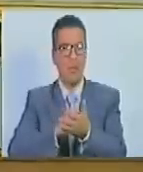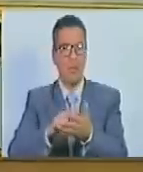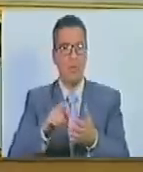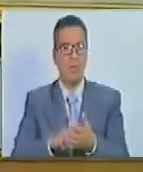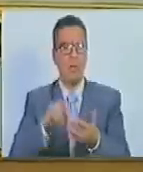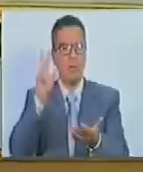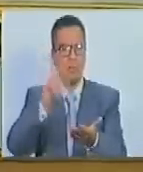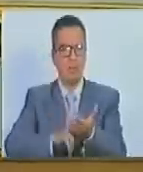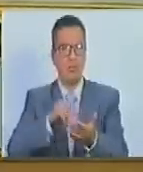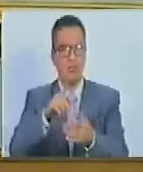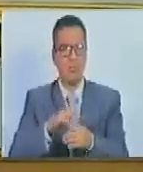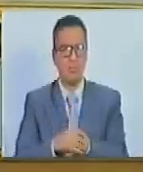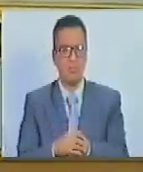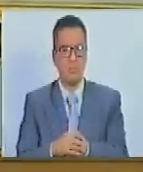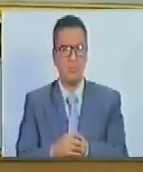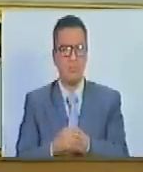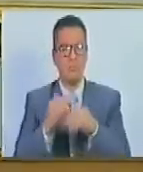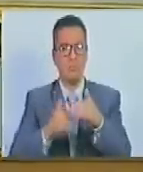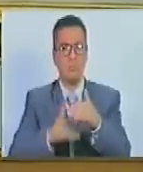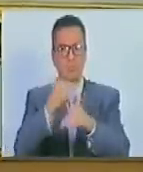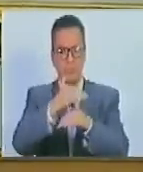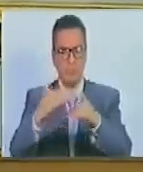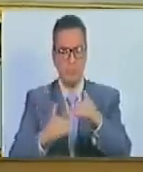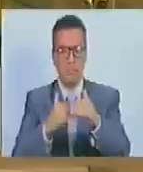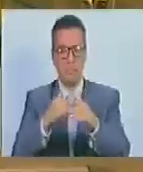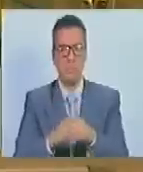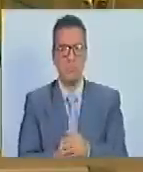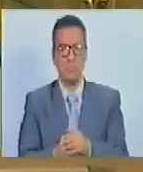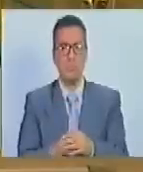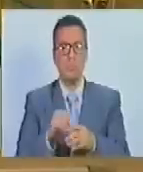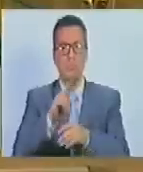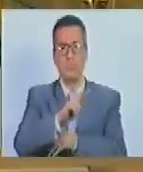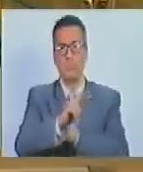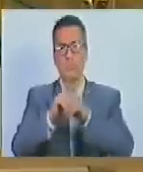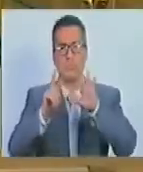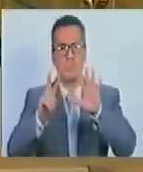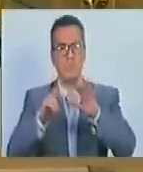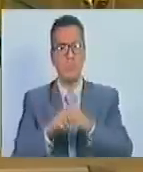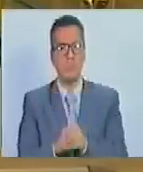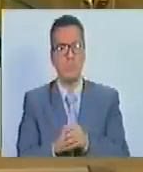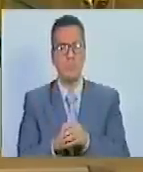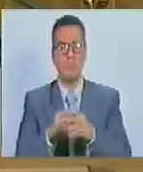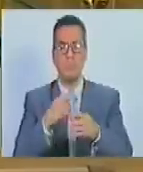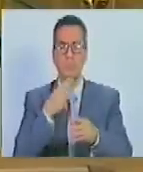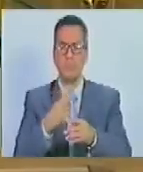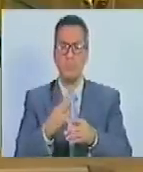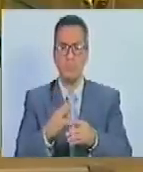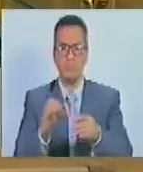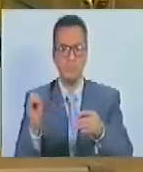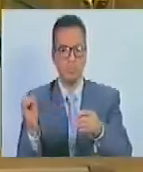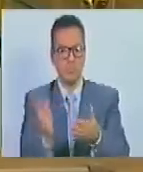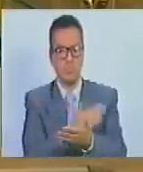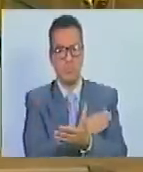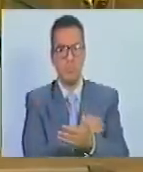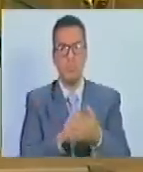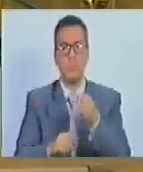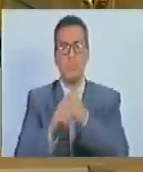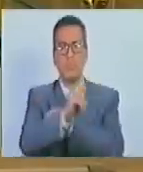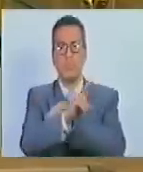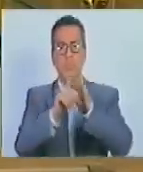aprobado siguiente ciudadana secretaria vigésimo sexto se propone suprimir el artículo